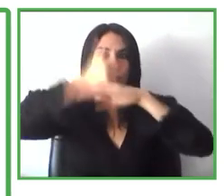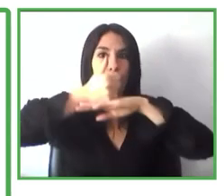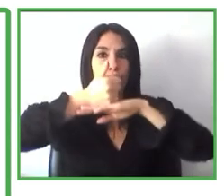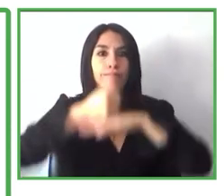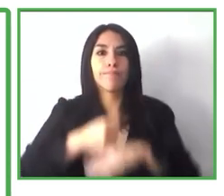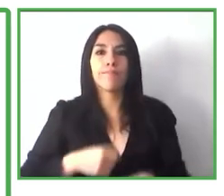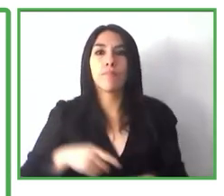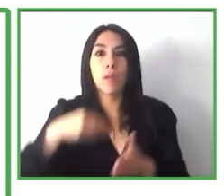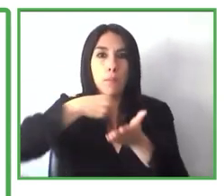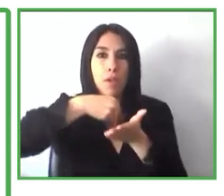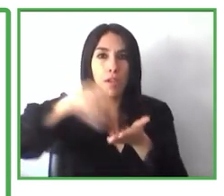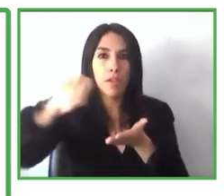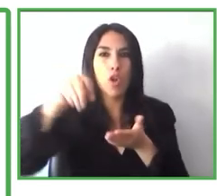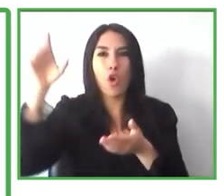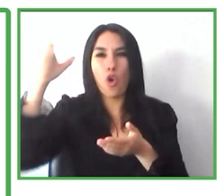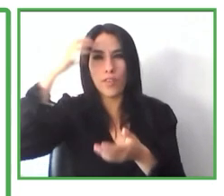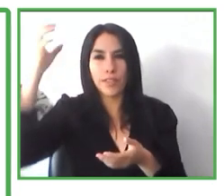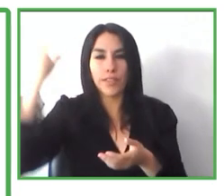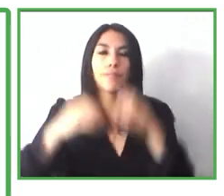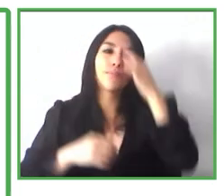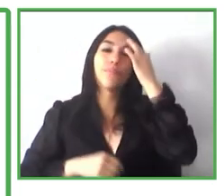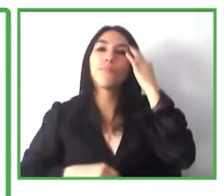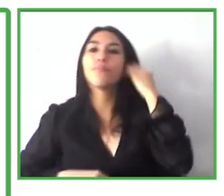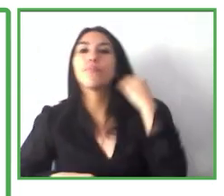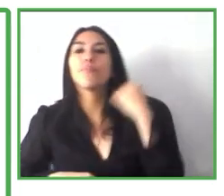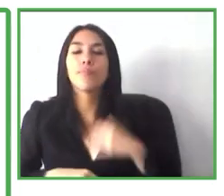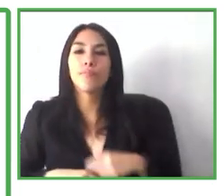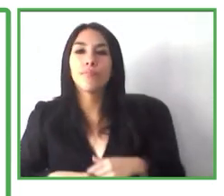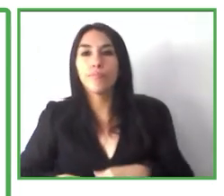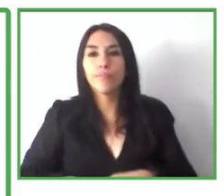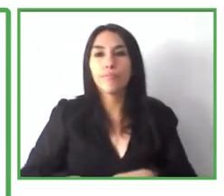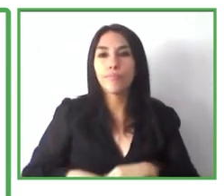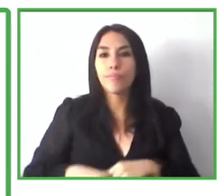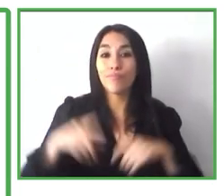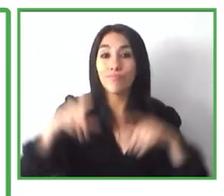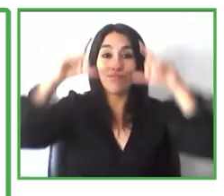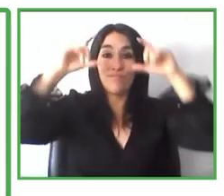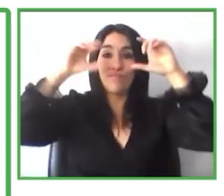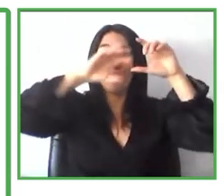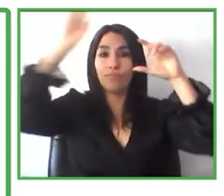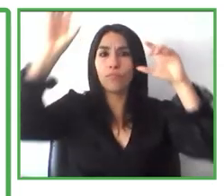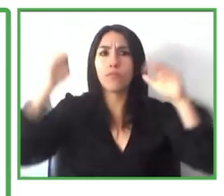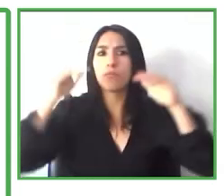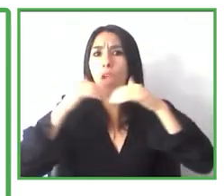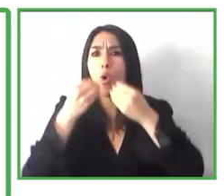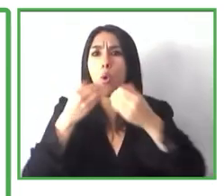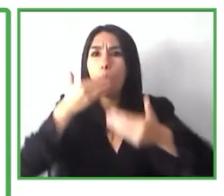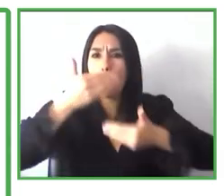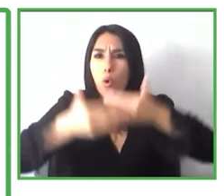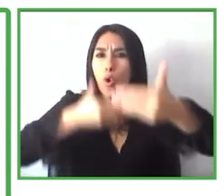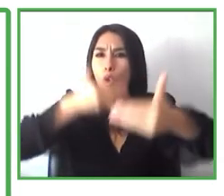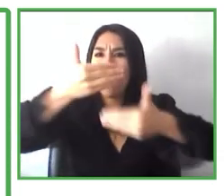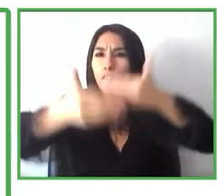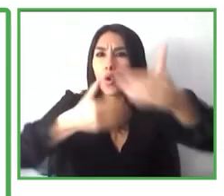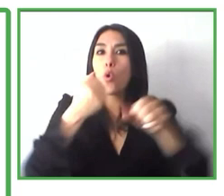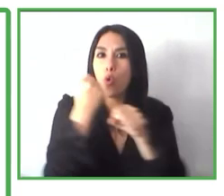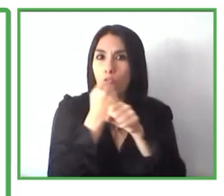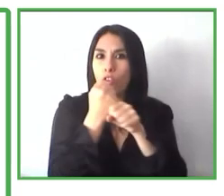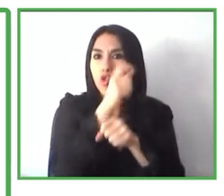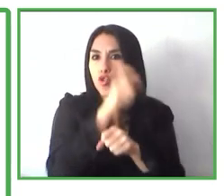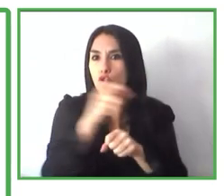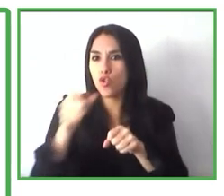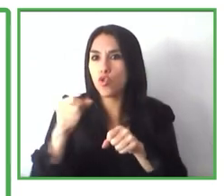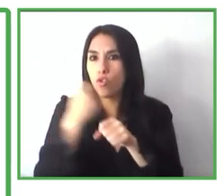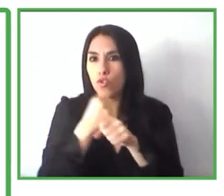Aquí hay una imagen de cómo es el proceso del cliente en nuestro servicio. El primer paso es